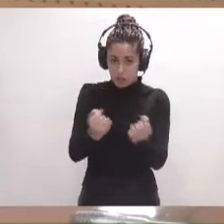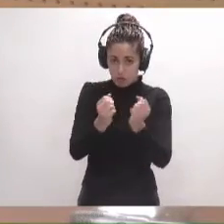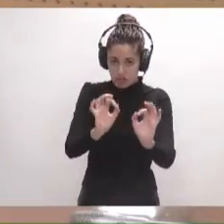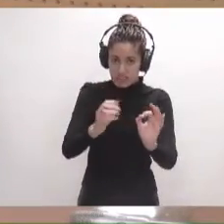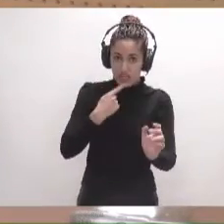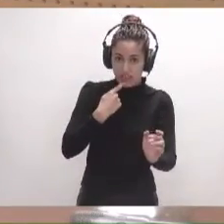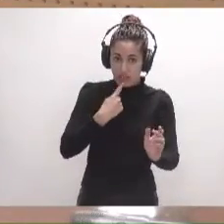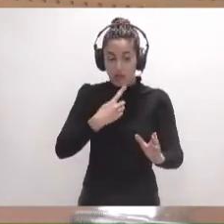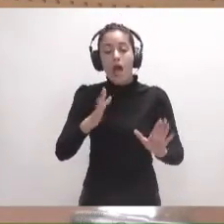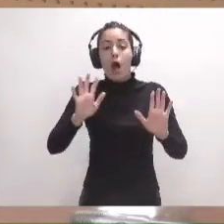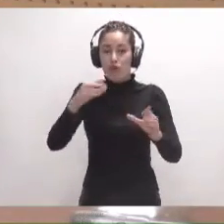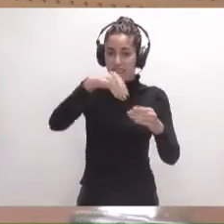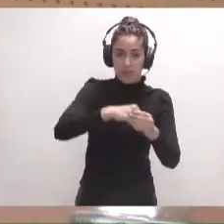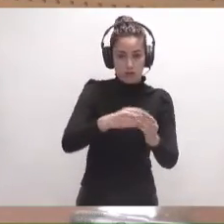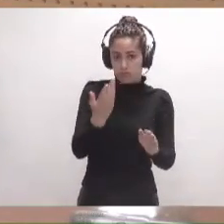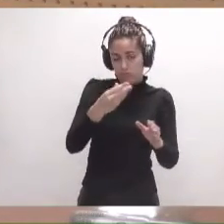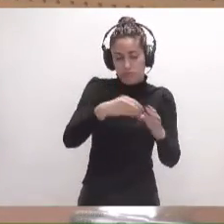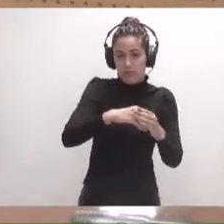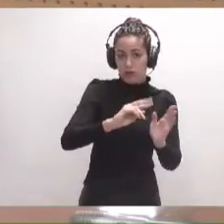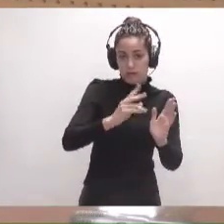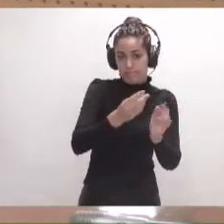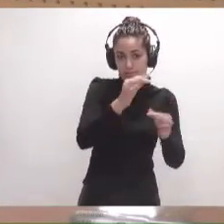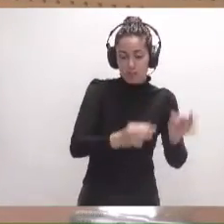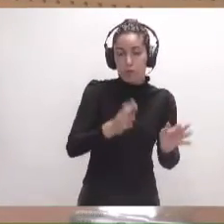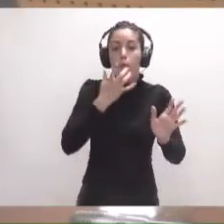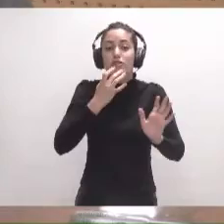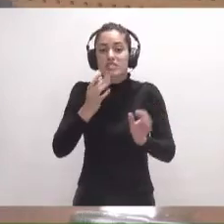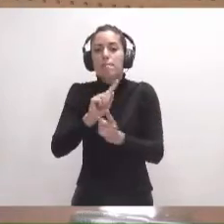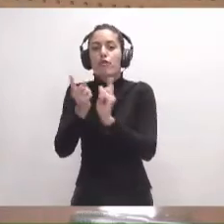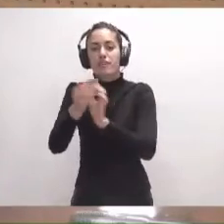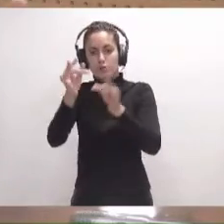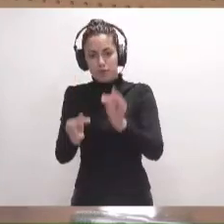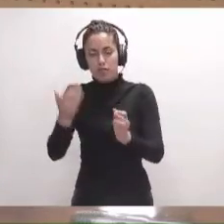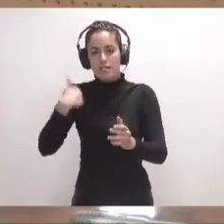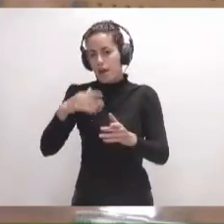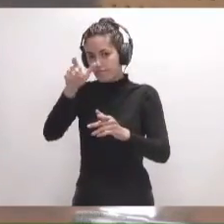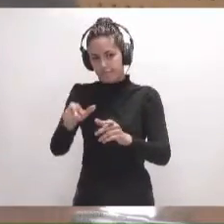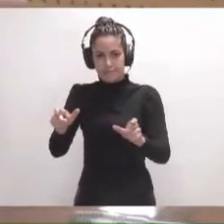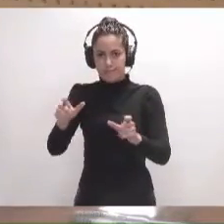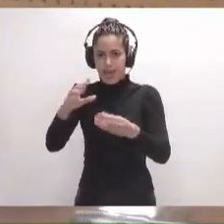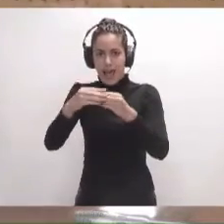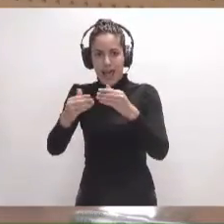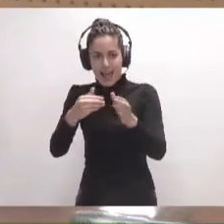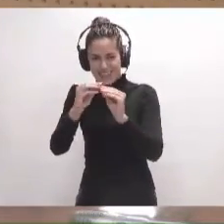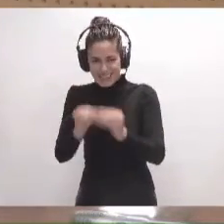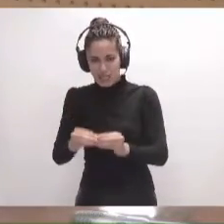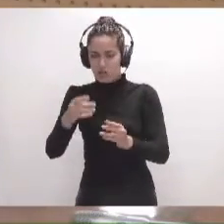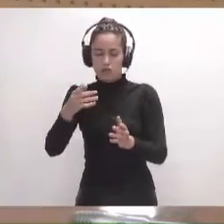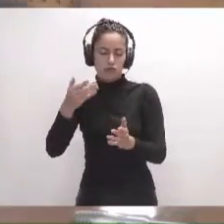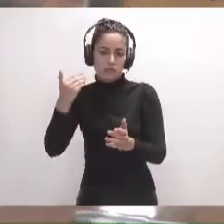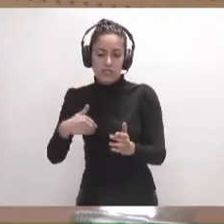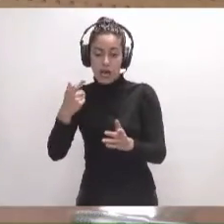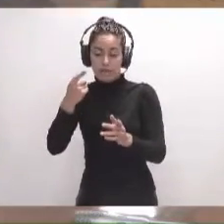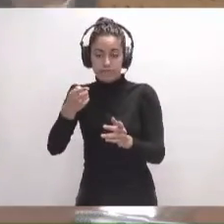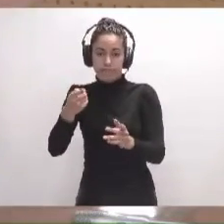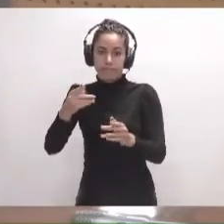que no están contempladas, pero que después con una modificación presupuestaria los artesanos y artesanas que se pudiesen contemplar,